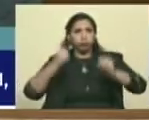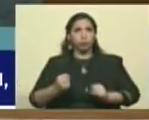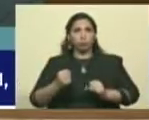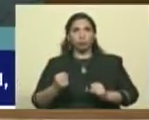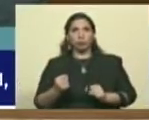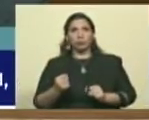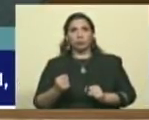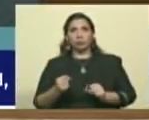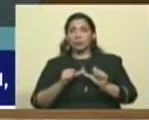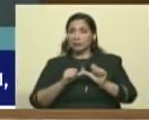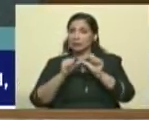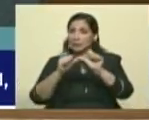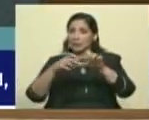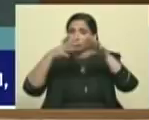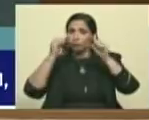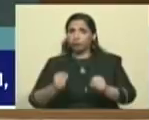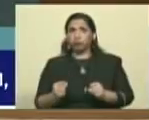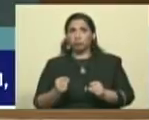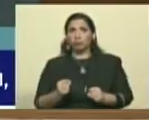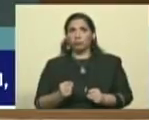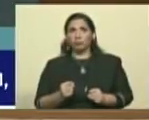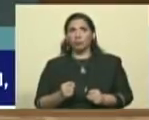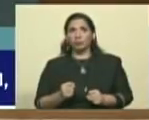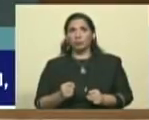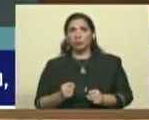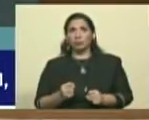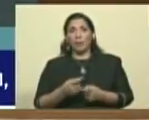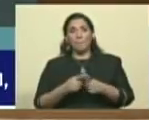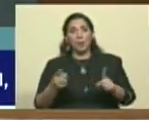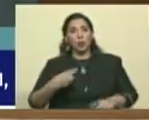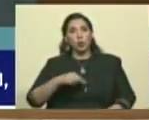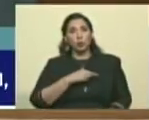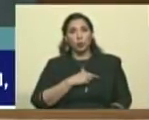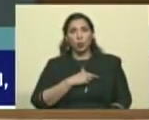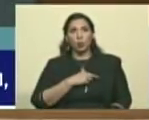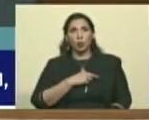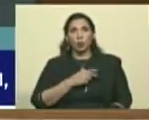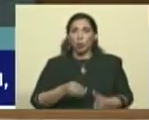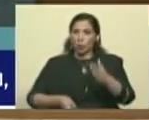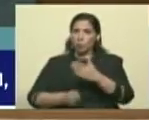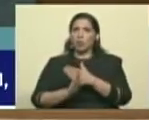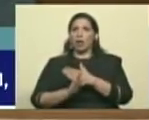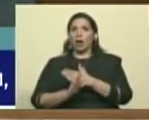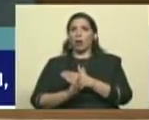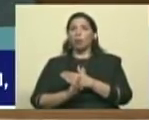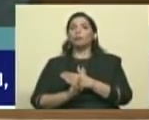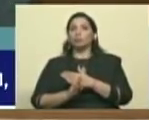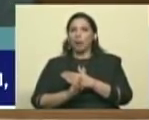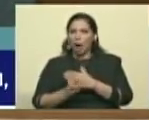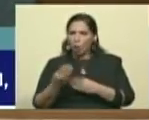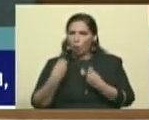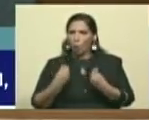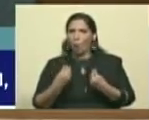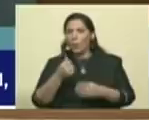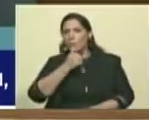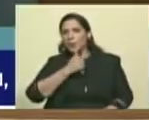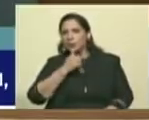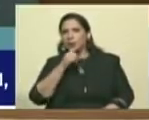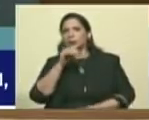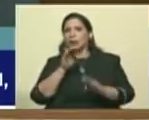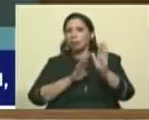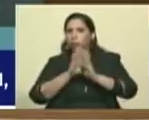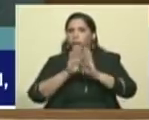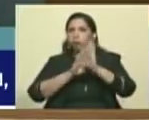que va a seguir siendo duro, pero que nosotros estamos obligados a sobrellevarlo y triunfar al final. Yo estoy seguro que así va a ser.